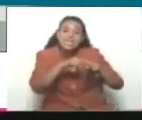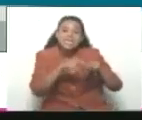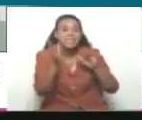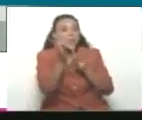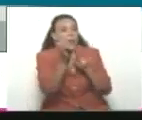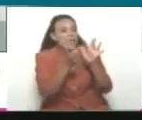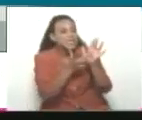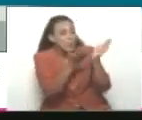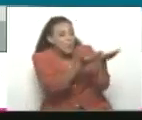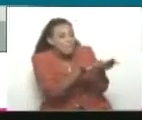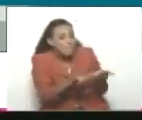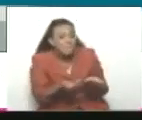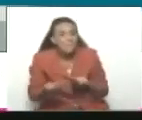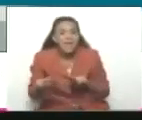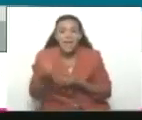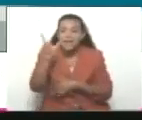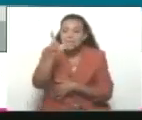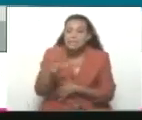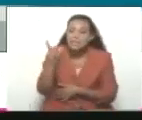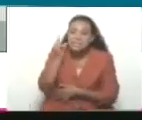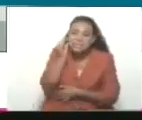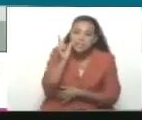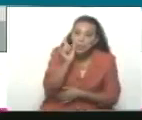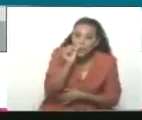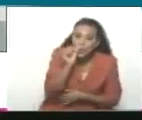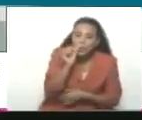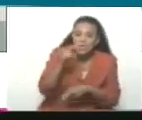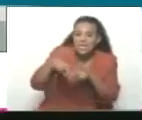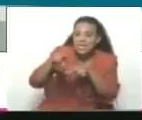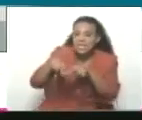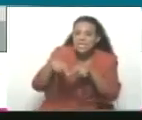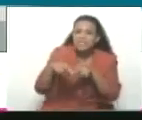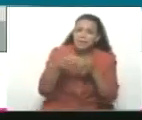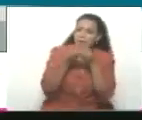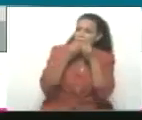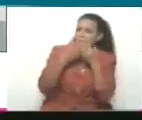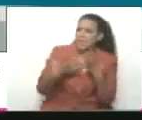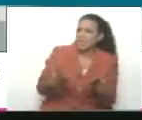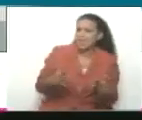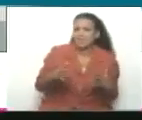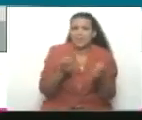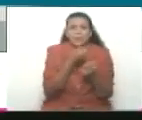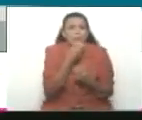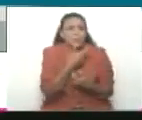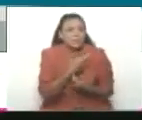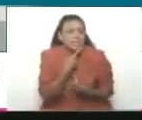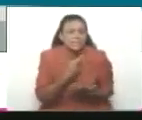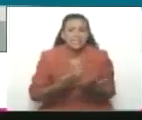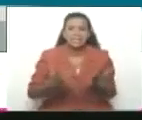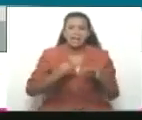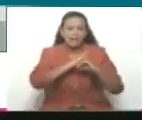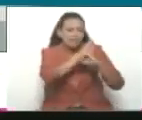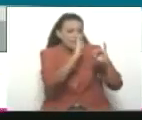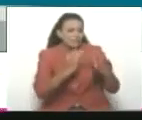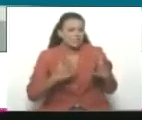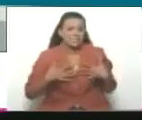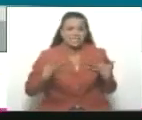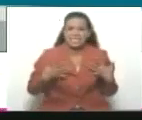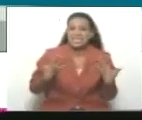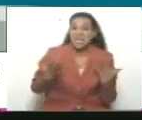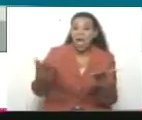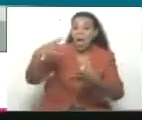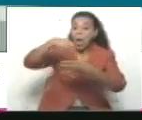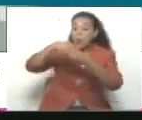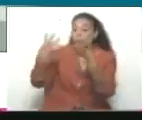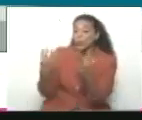decirle a los niños y a las niñas, vamos a tener unas navidades bonitas, felices, en